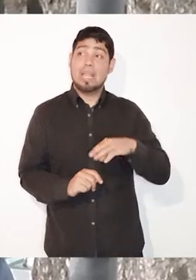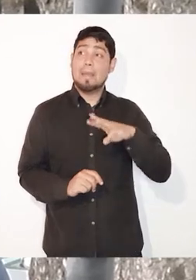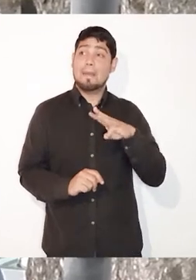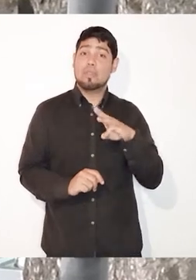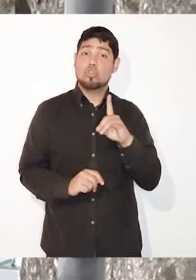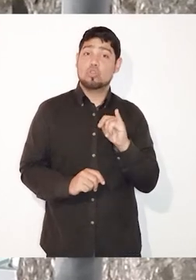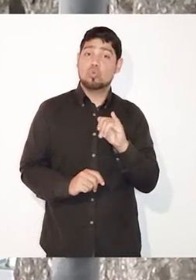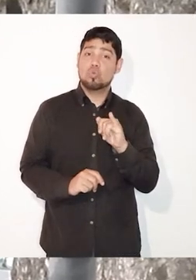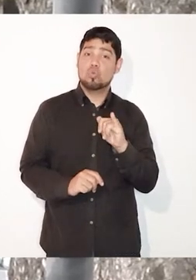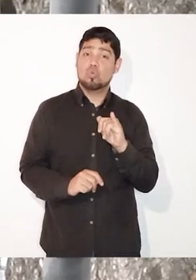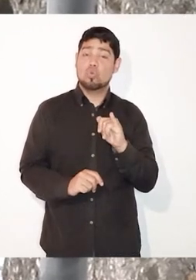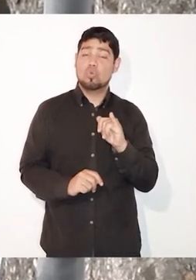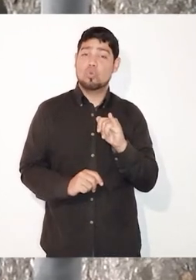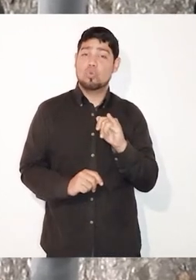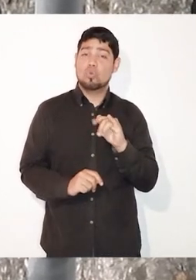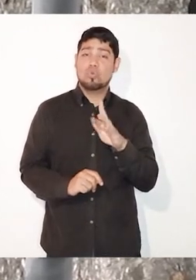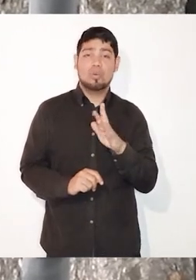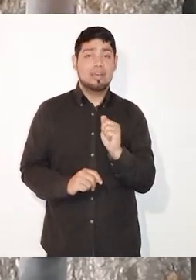Margerie Duraz,